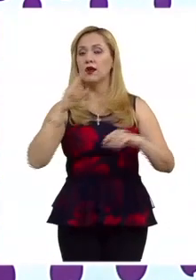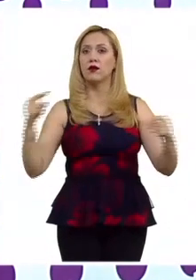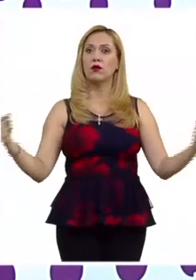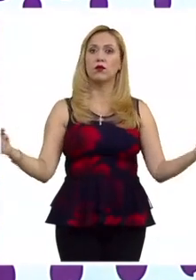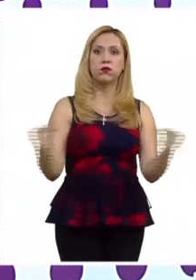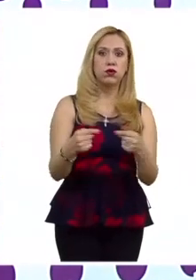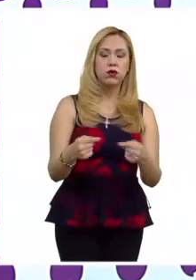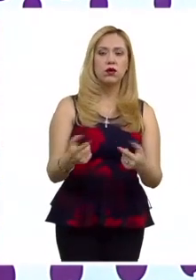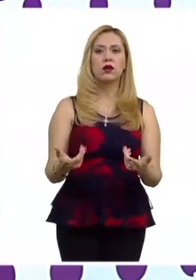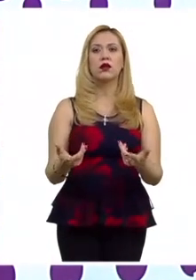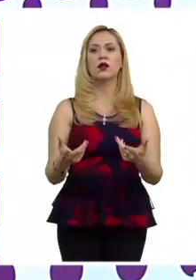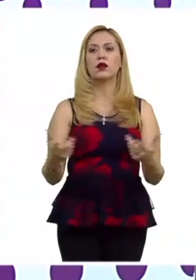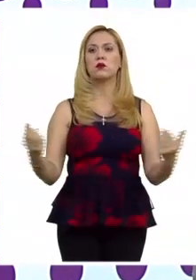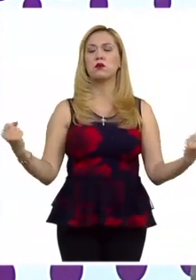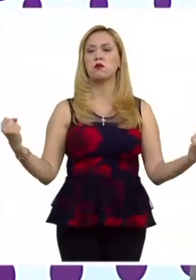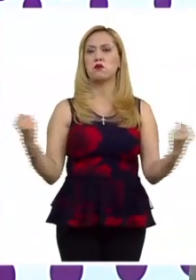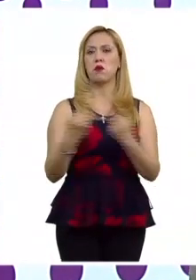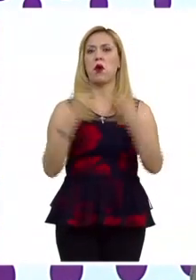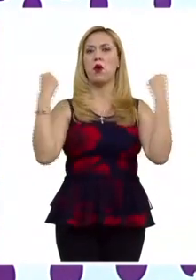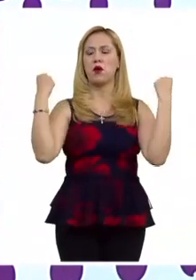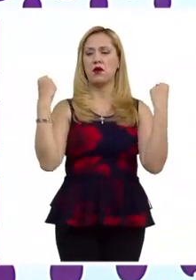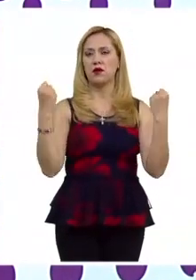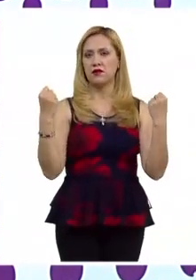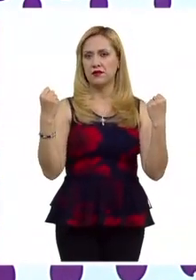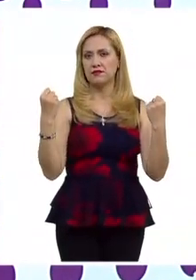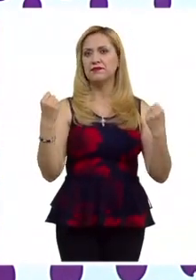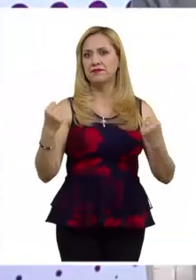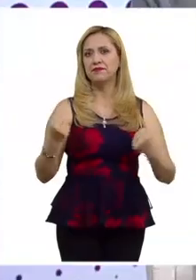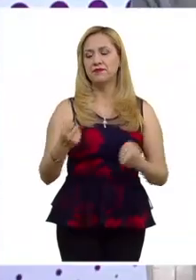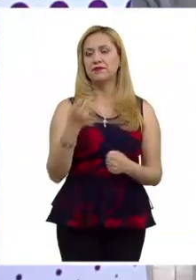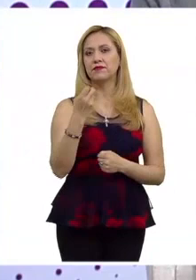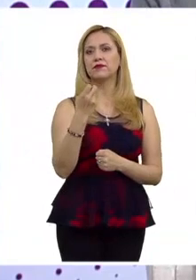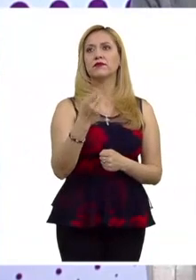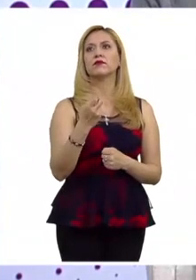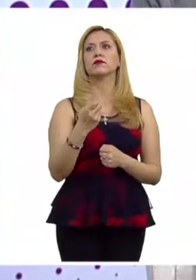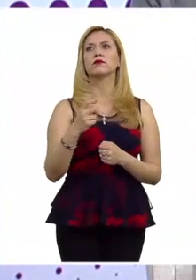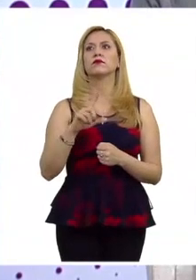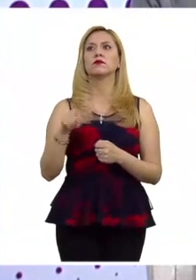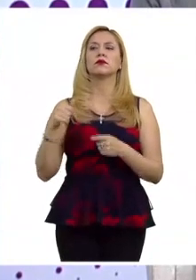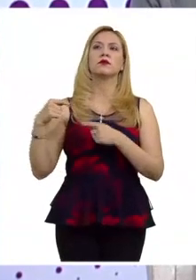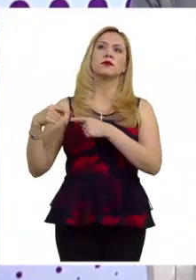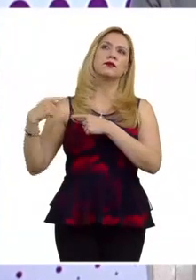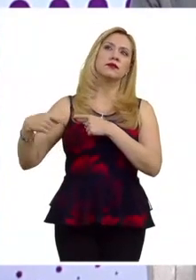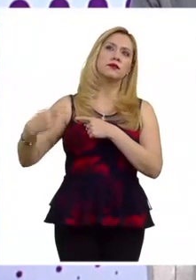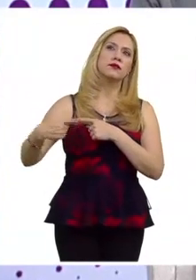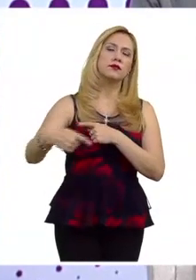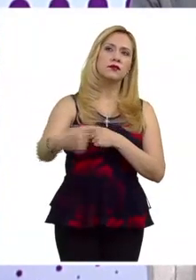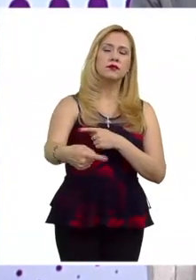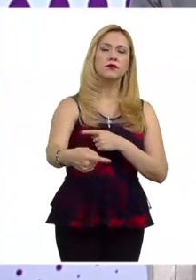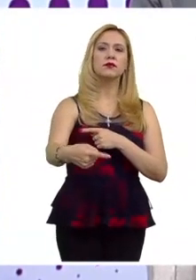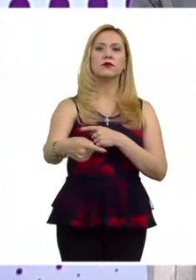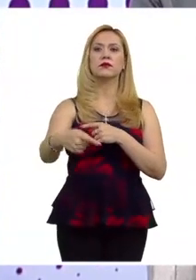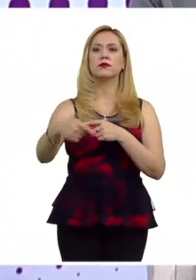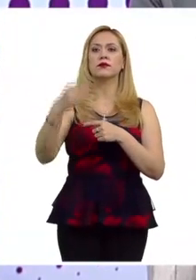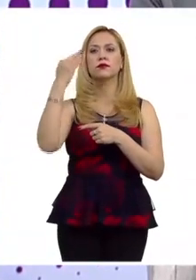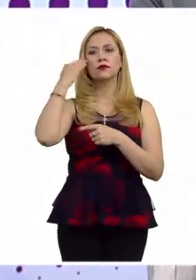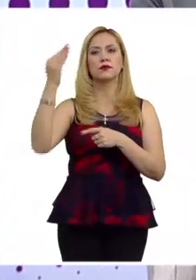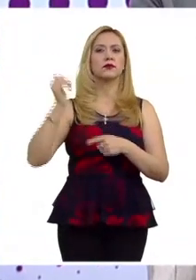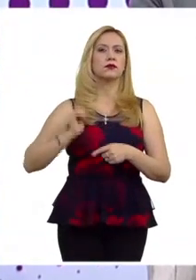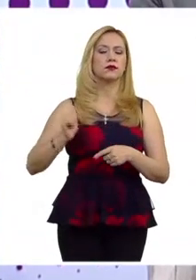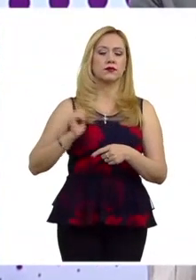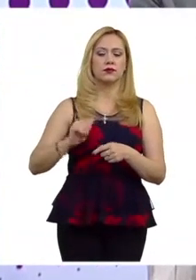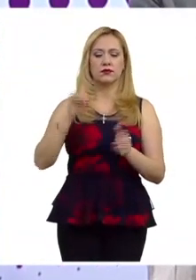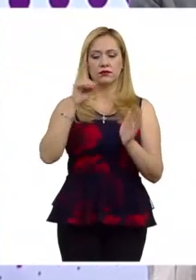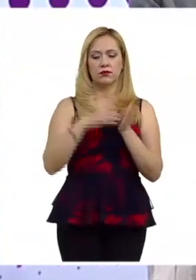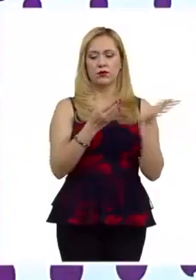y en donde viene este choque de visiones. Y entonces, venimos de, se viene en esa época, en el 48,